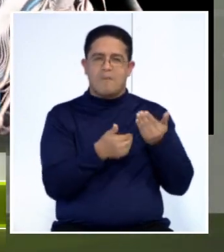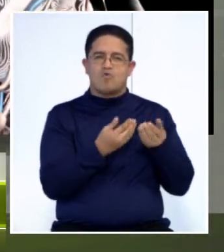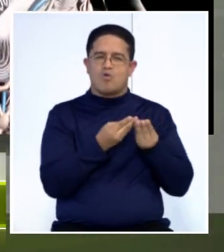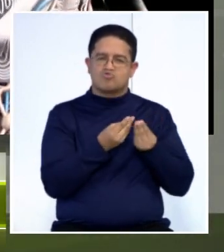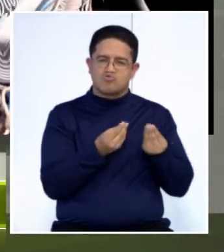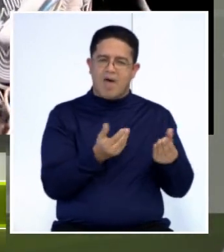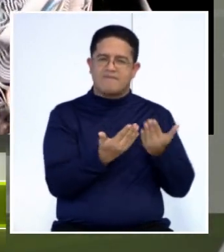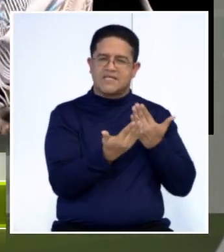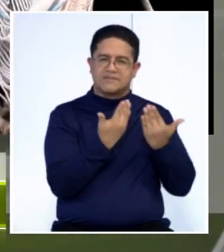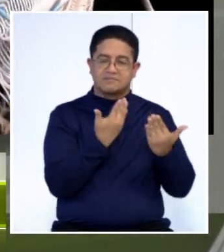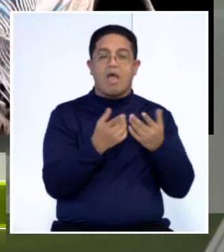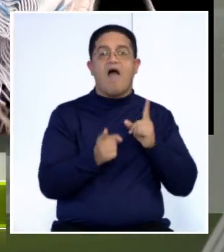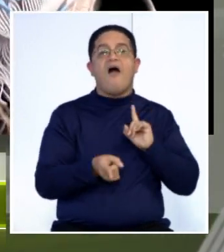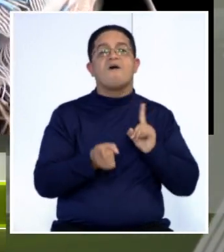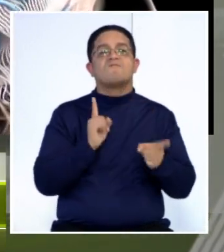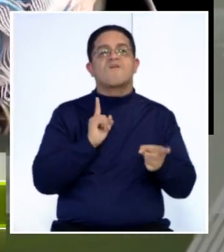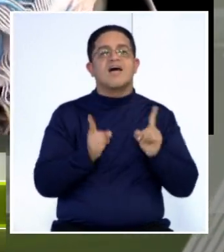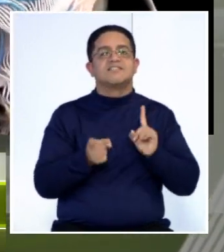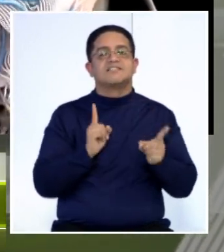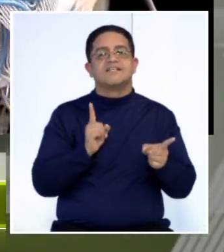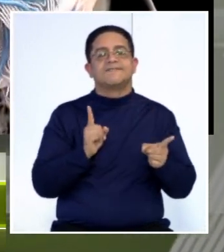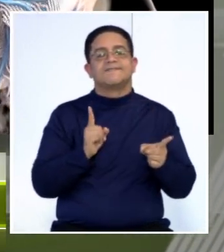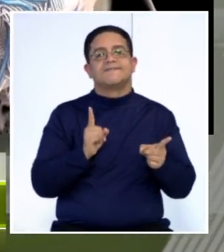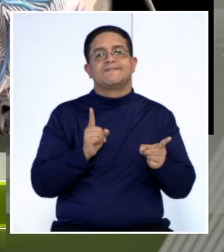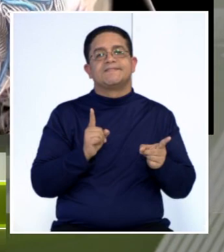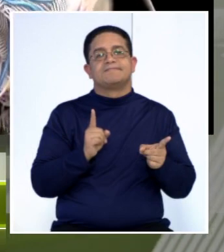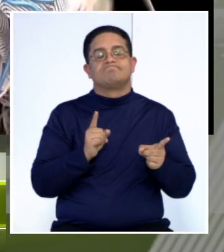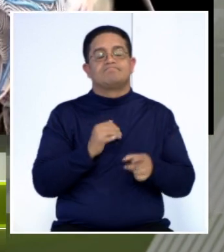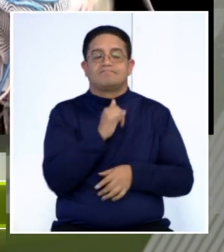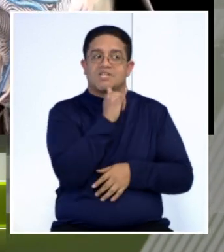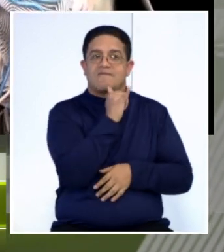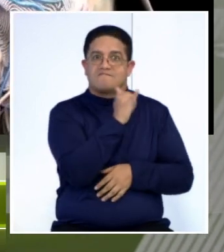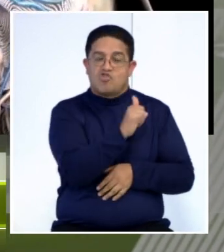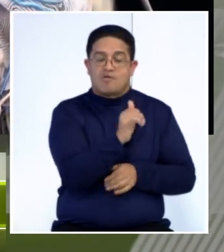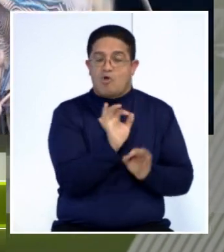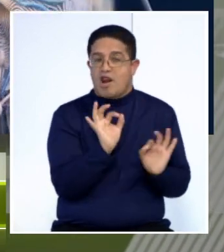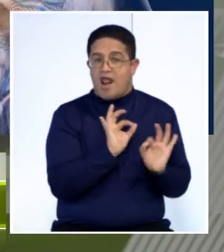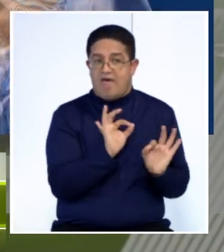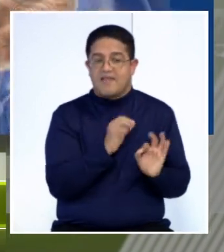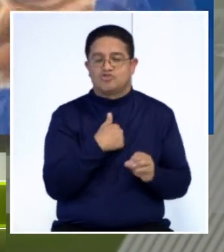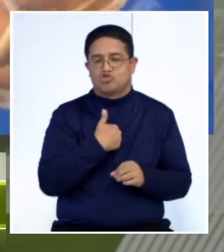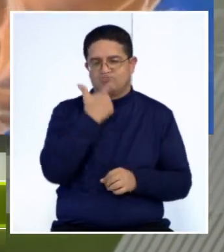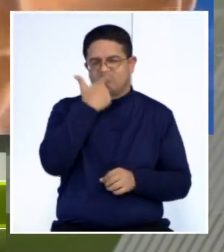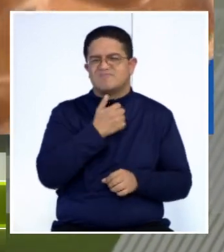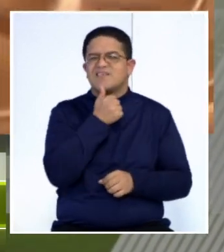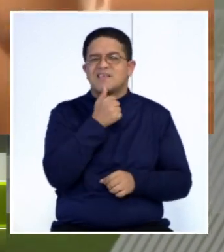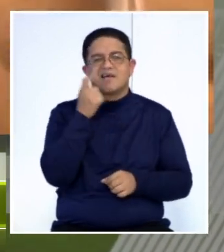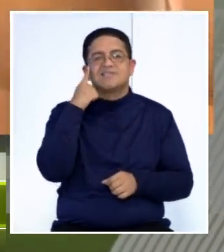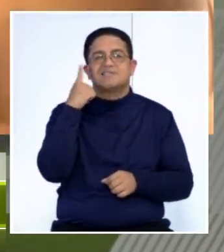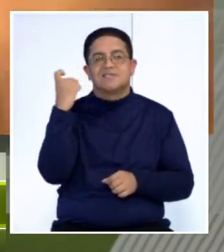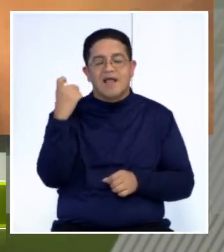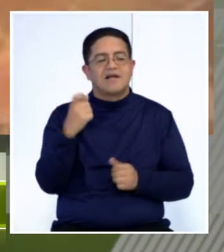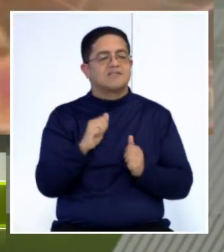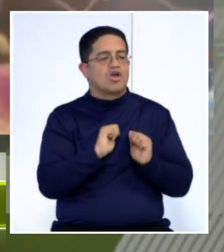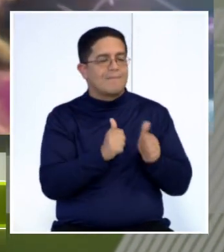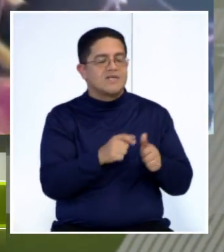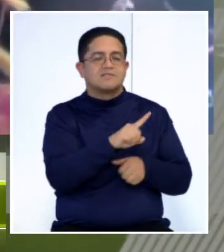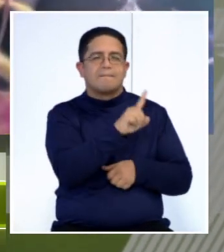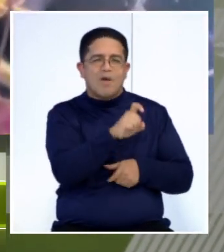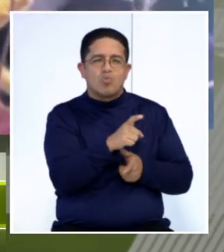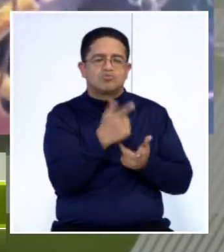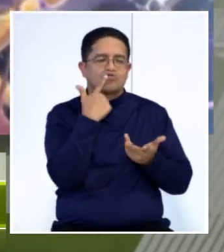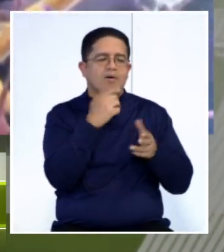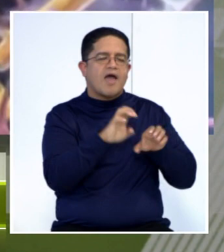la cosa. Hay veces que no le informo al paciente que soy psiquiatra, pues, pero comenzamos el interrogatorio, la